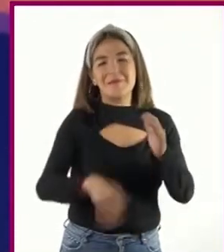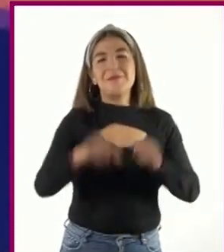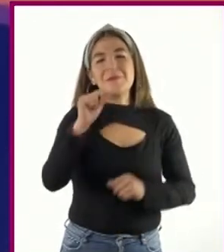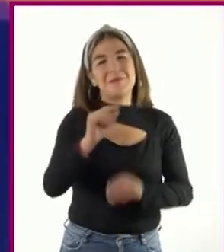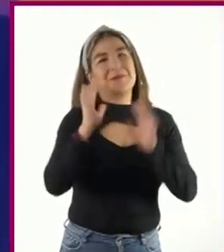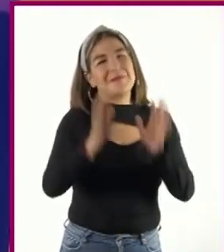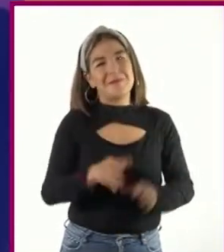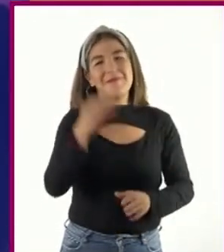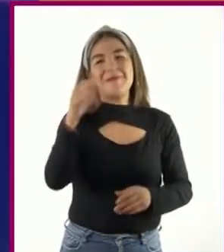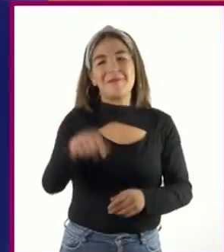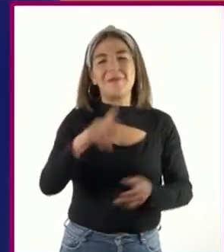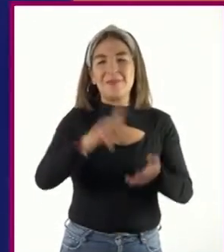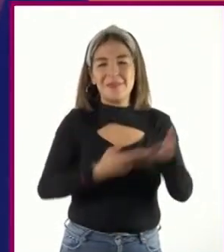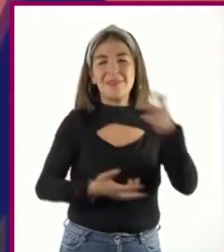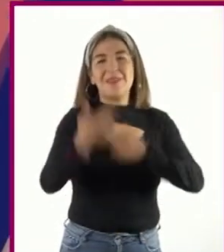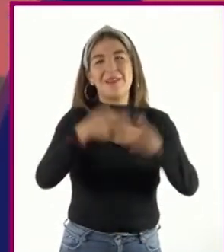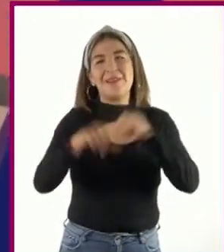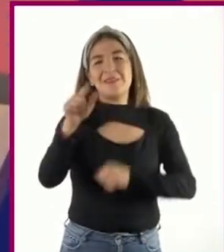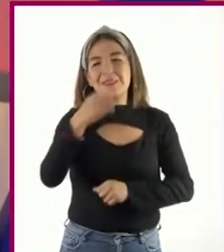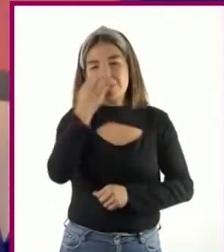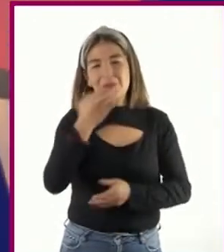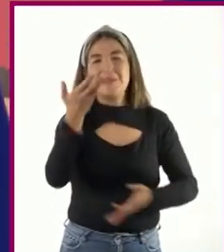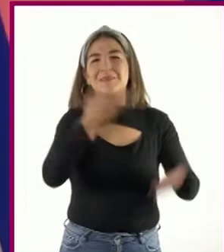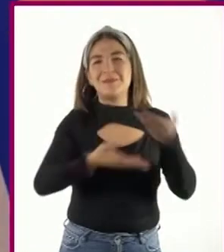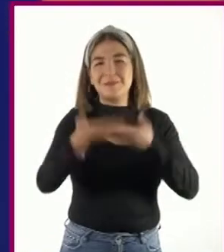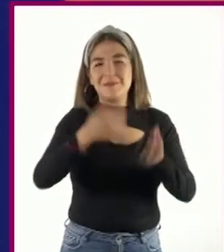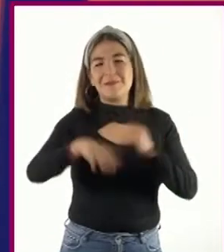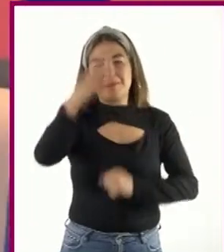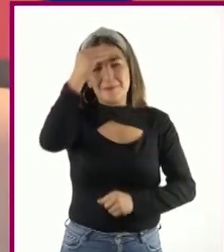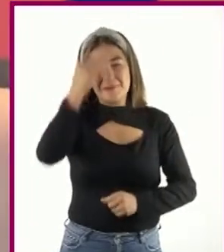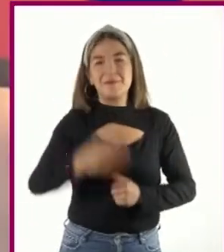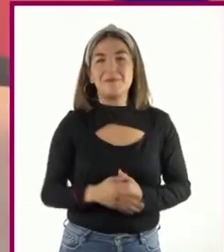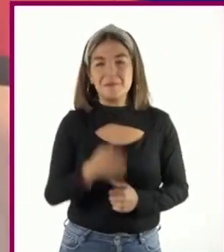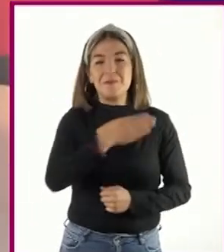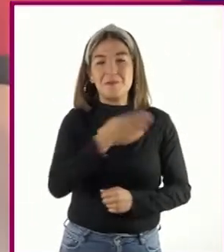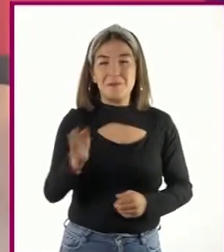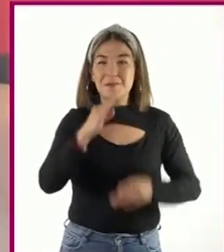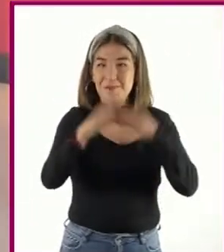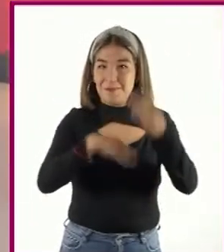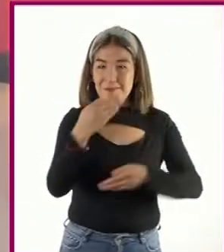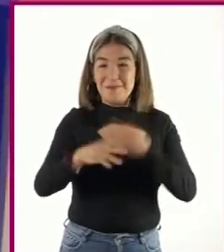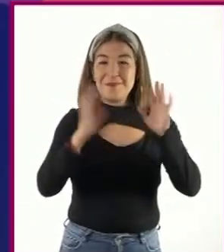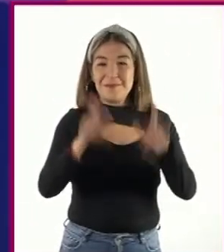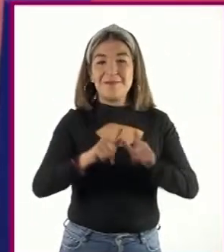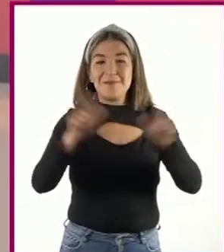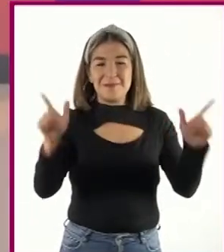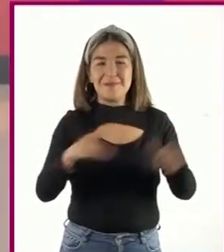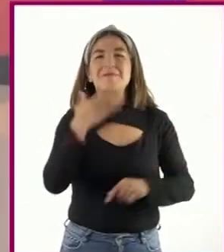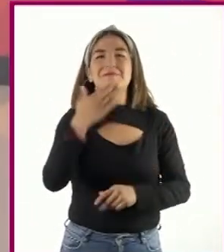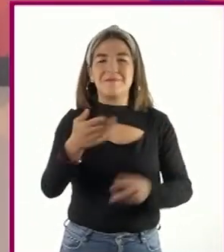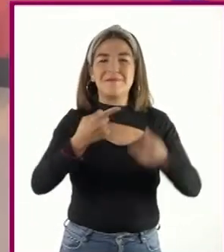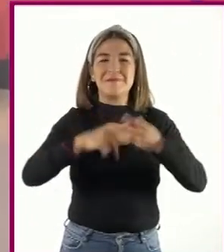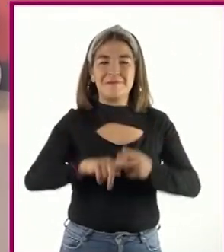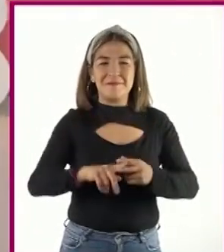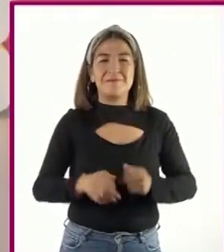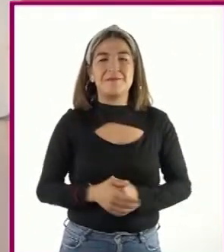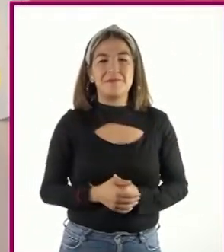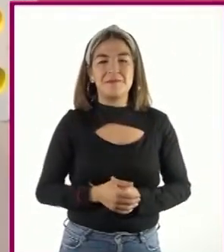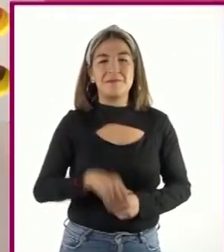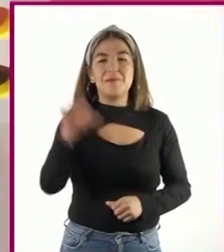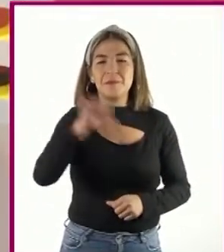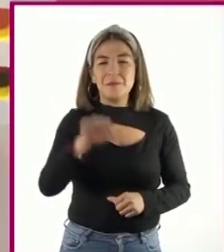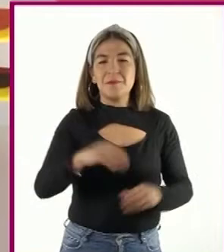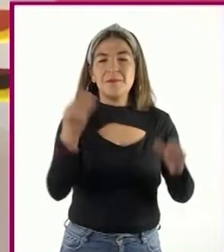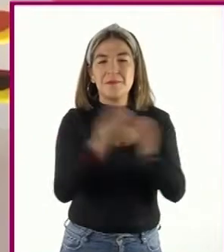para estar en las aulas compartiendo el aprendizaje. Bueno, ¿todo listo? ¡Comencemos entonces! Nuestra